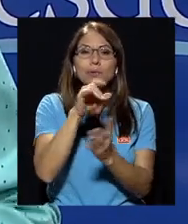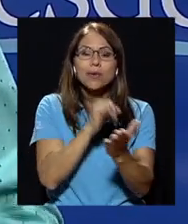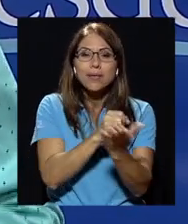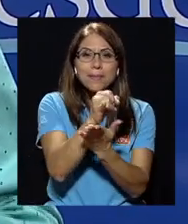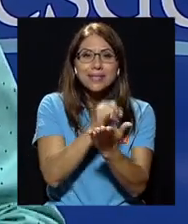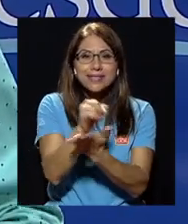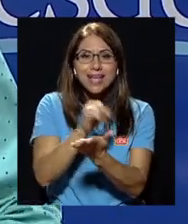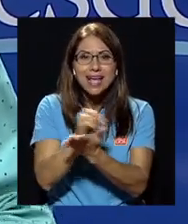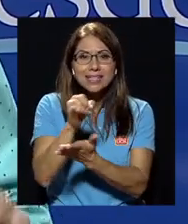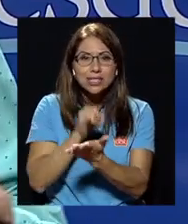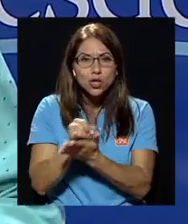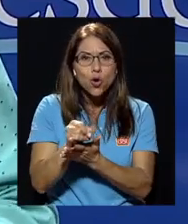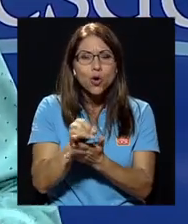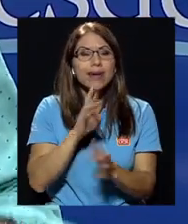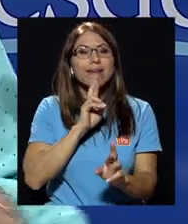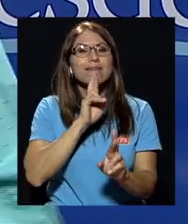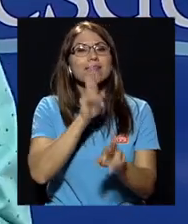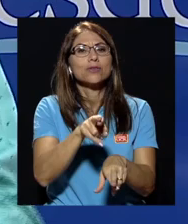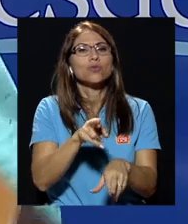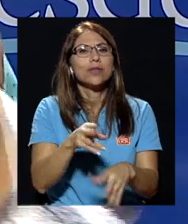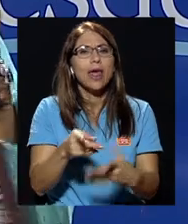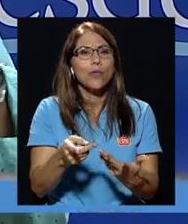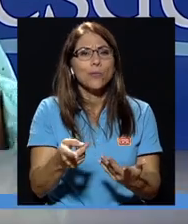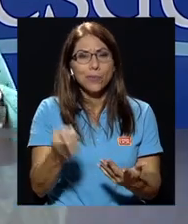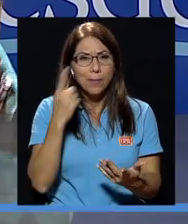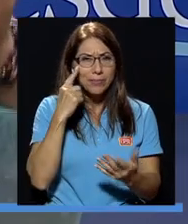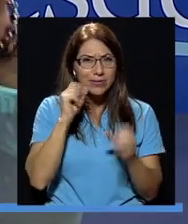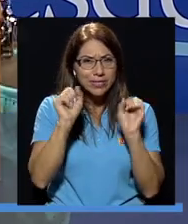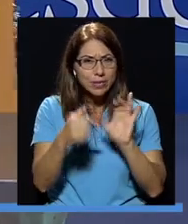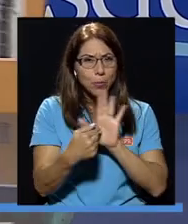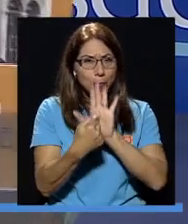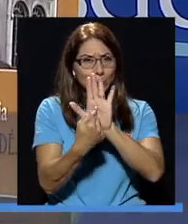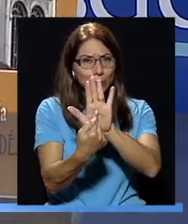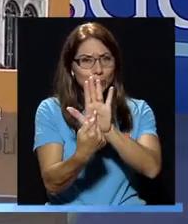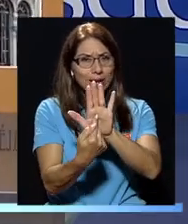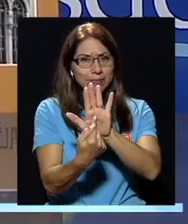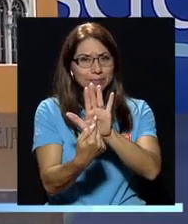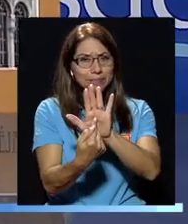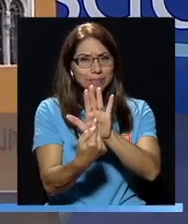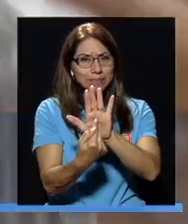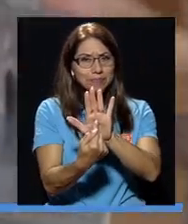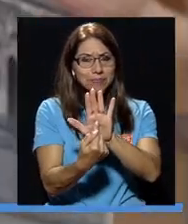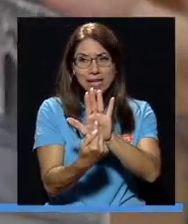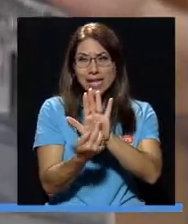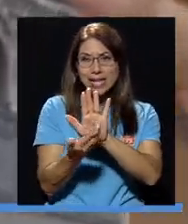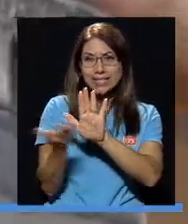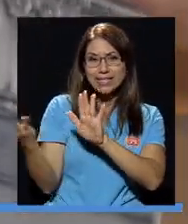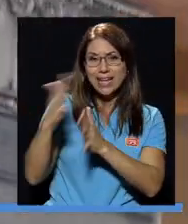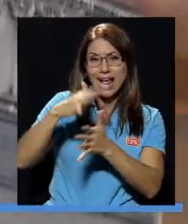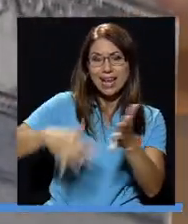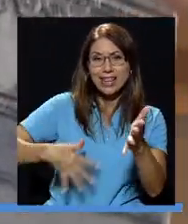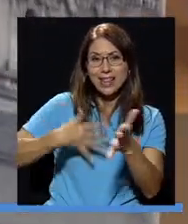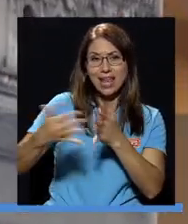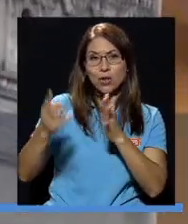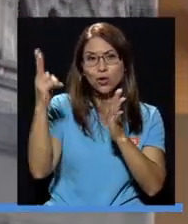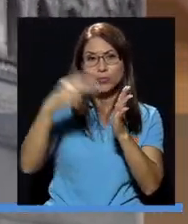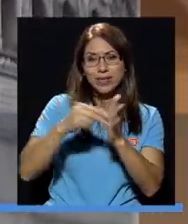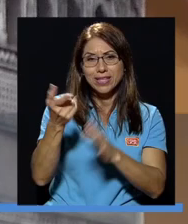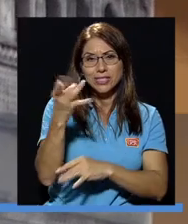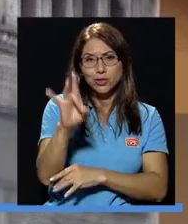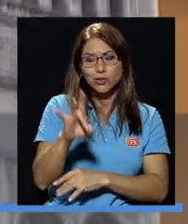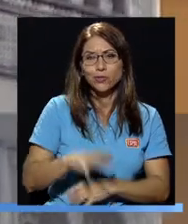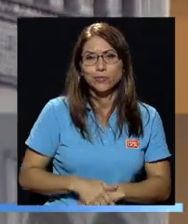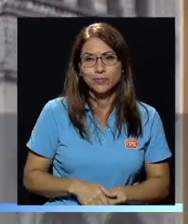que ha dado como resultado, vamos a ver si lo podemos mostrar por acá, este calendario 2018 que